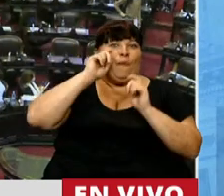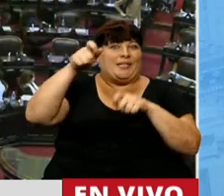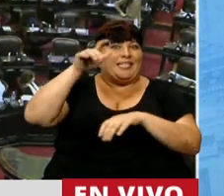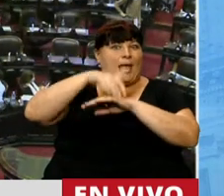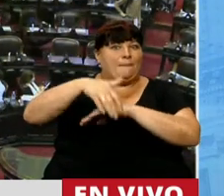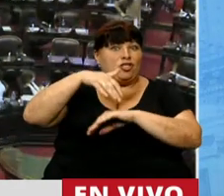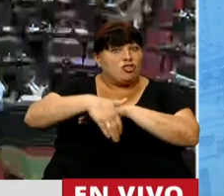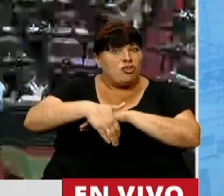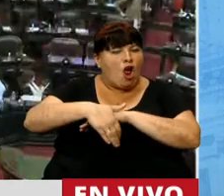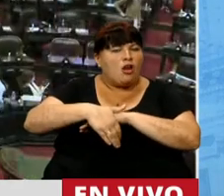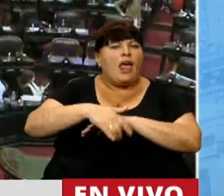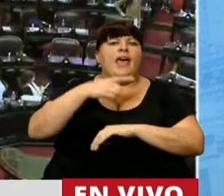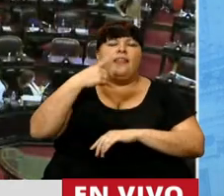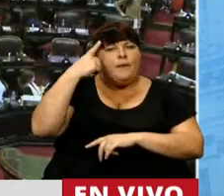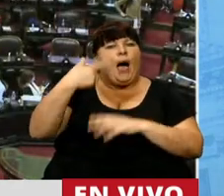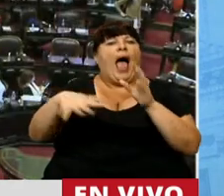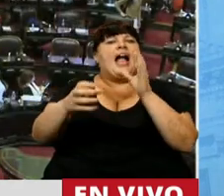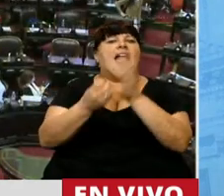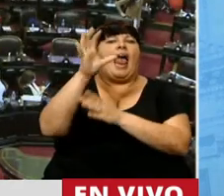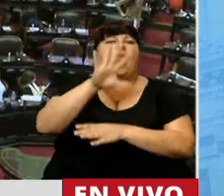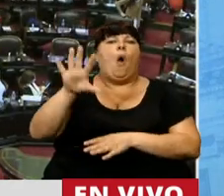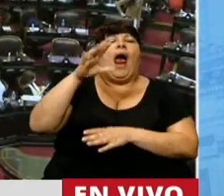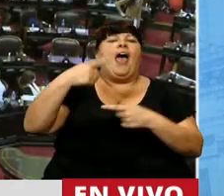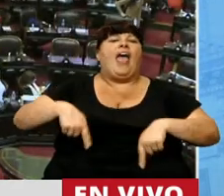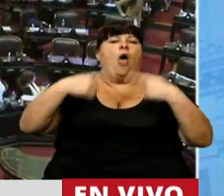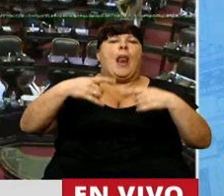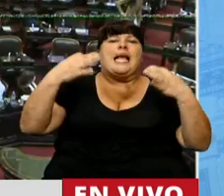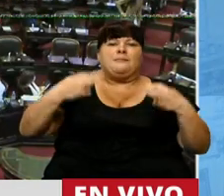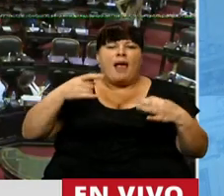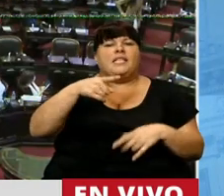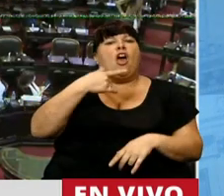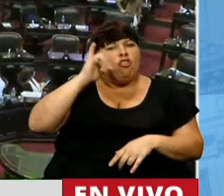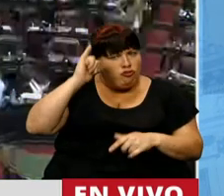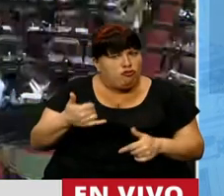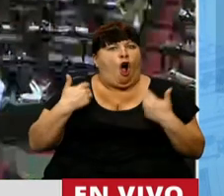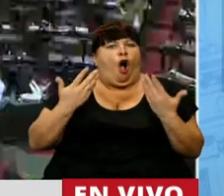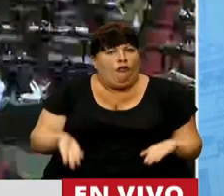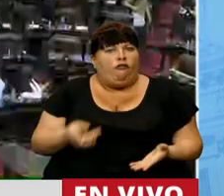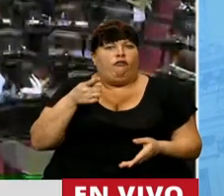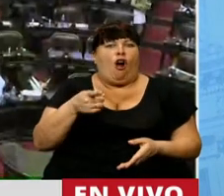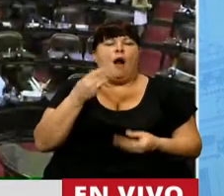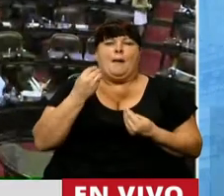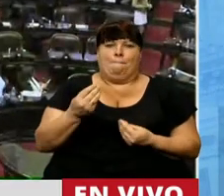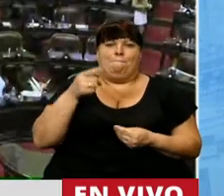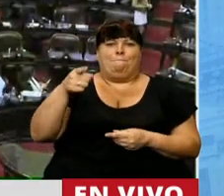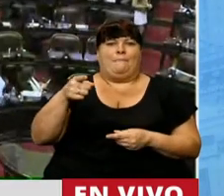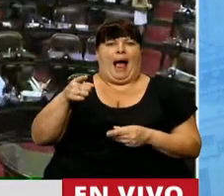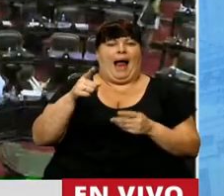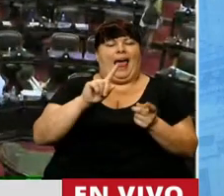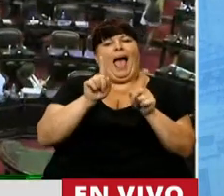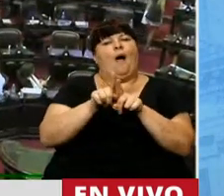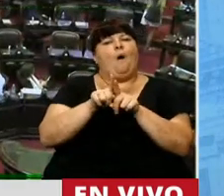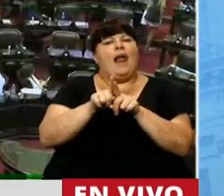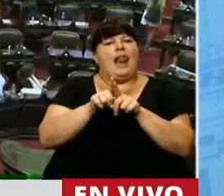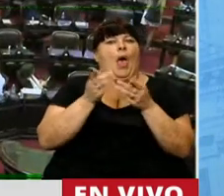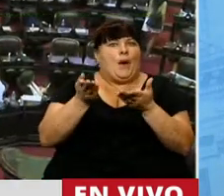Misiones, destacó la creación del área aduanera especial y se mostró de acuerdo con la posibilidad de que esto se traduzca